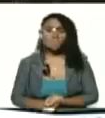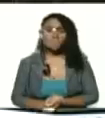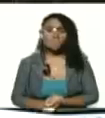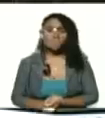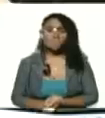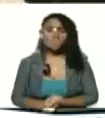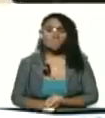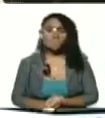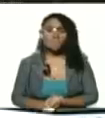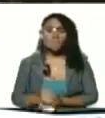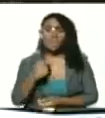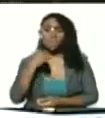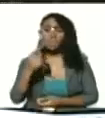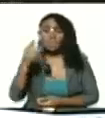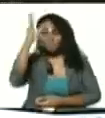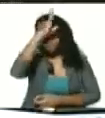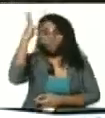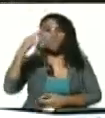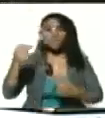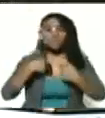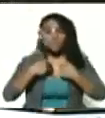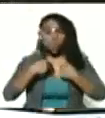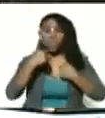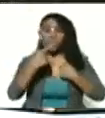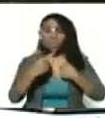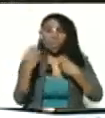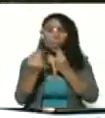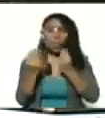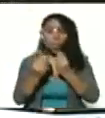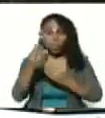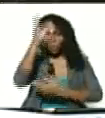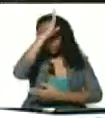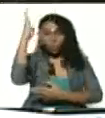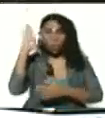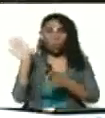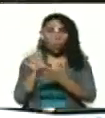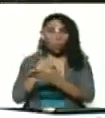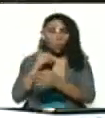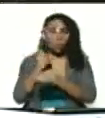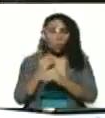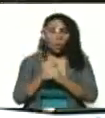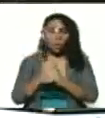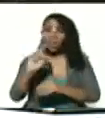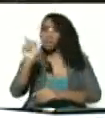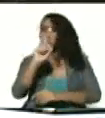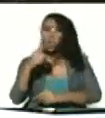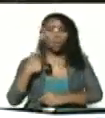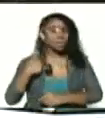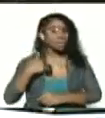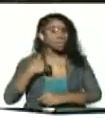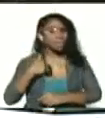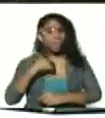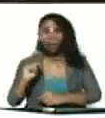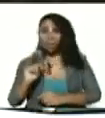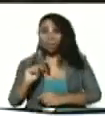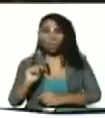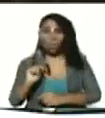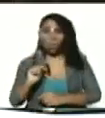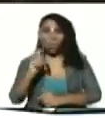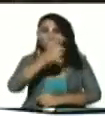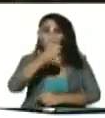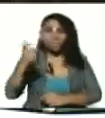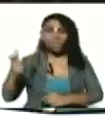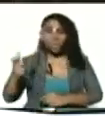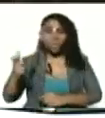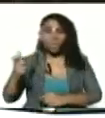ha dicho Diosdado y yo digo como Diosdado no tengo precandidatos ni